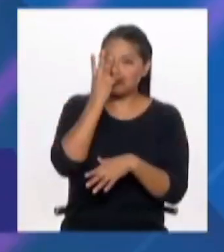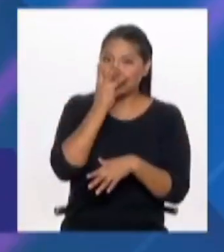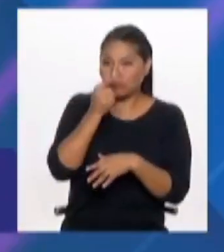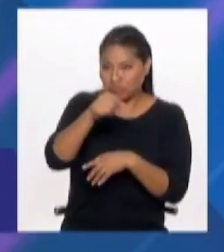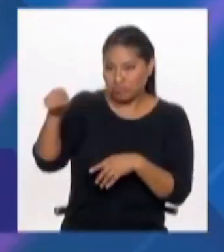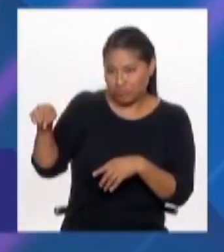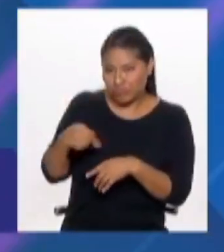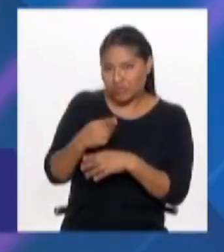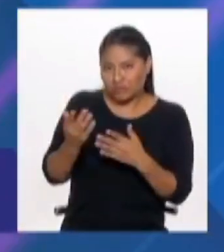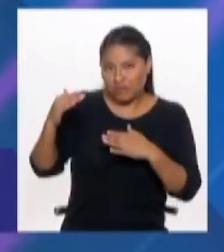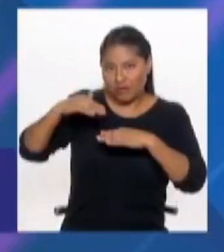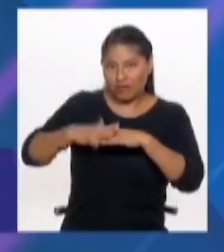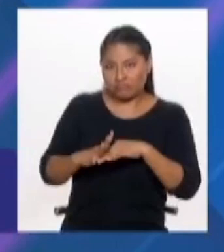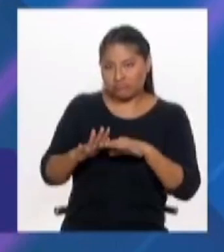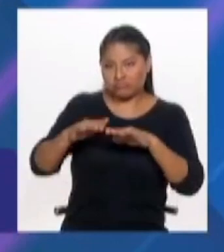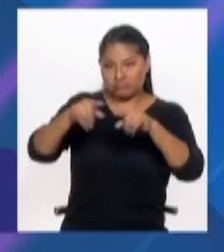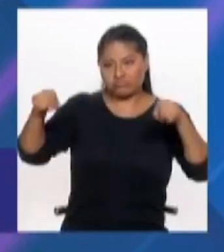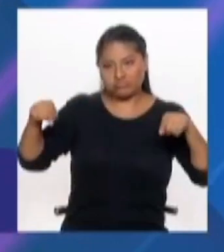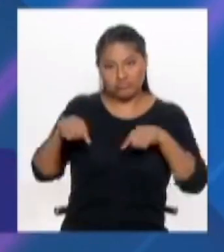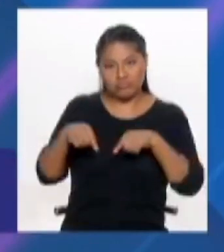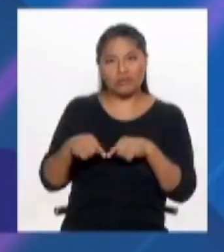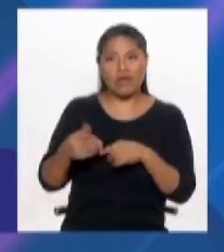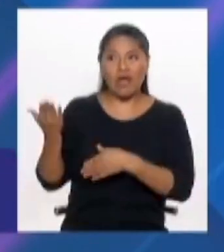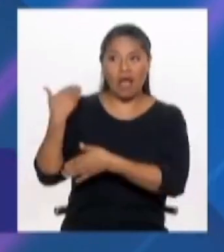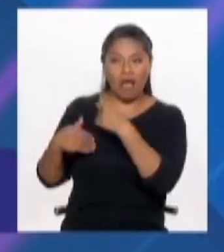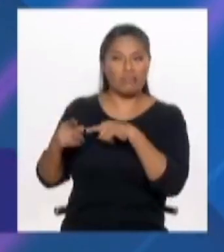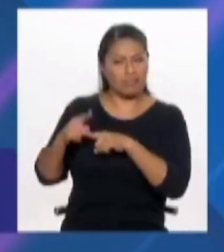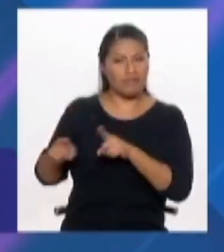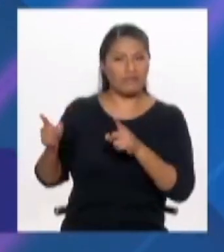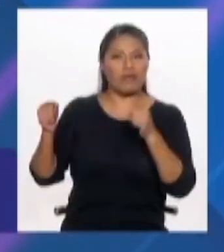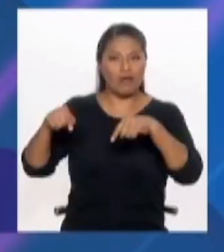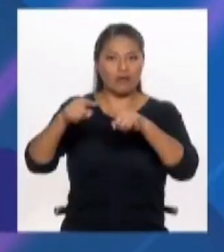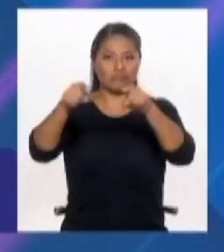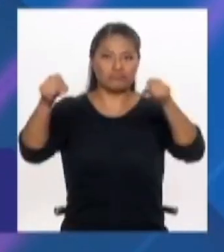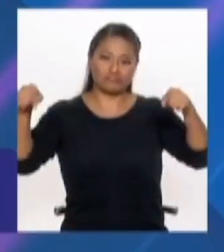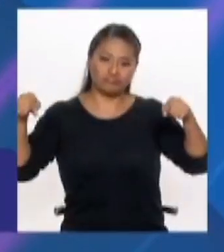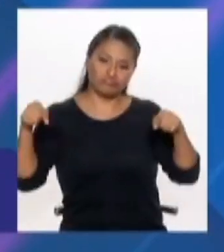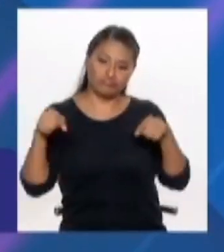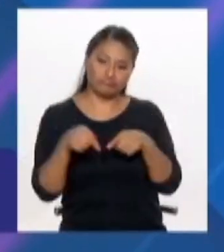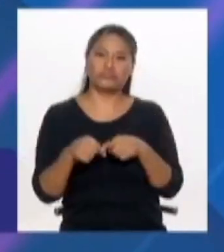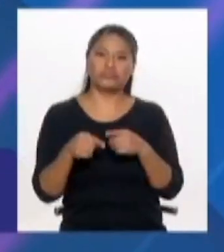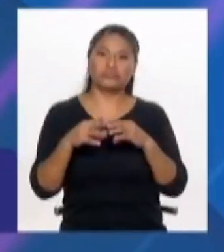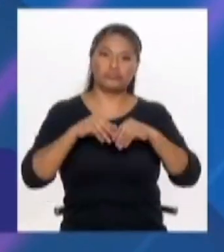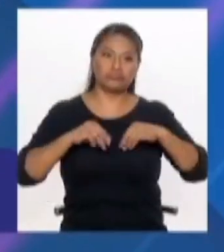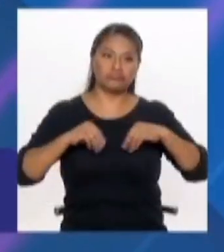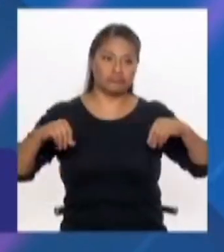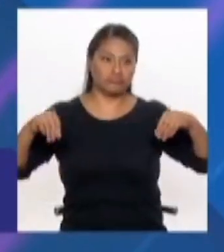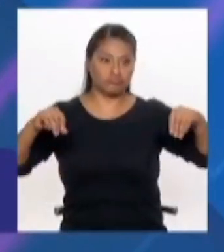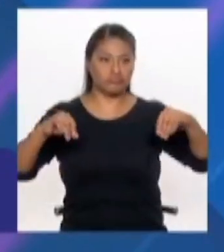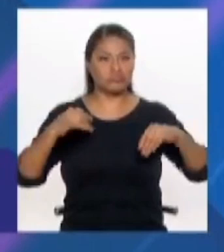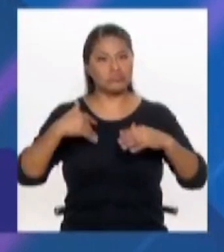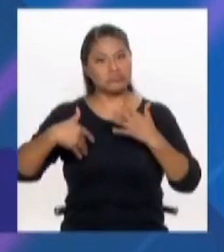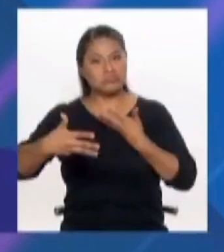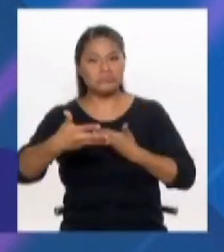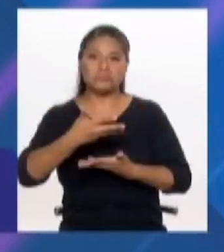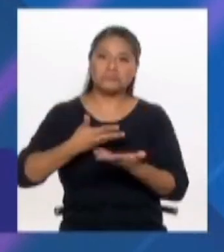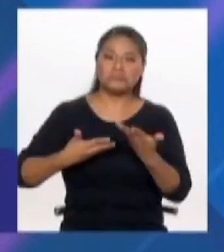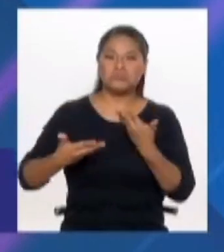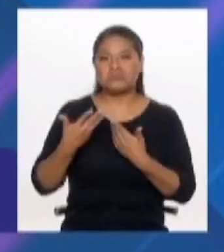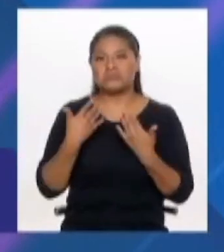cuestión, digamos, ya está más simpática, ¿no? Ya parece que estuviéramos siempre en verano, porque supongo que la arena va a estar todo el año, Entonces vamos a un